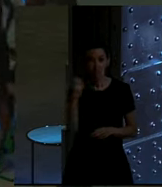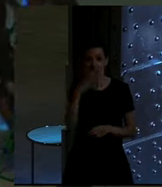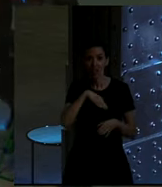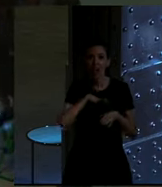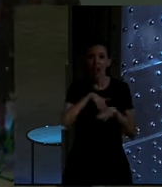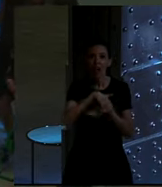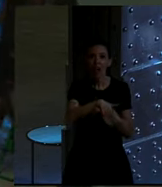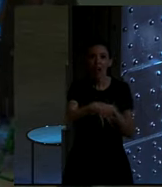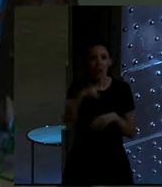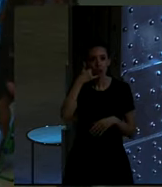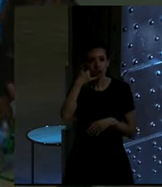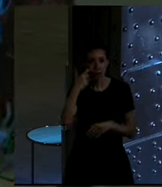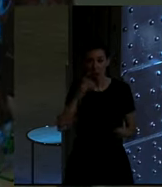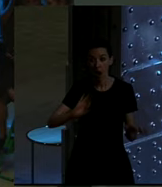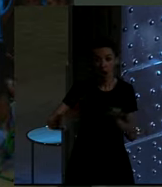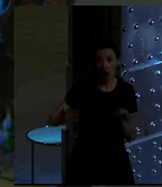Telefónica. Venga, vete calentando.